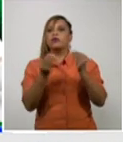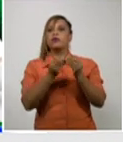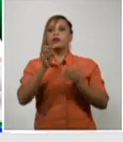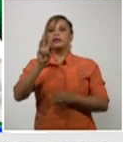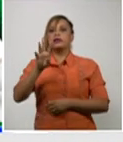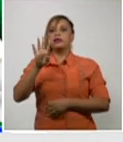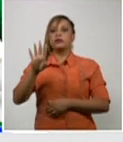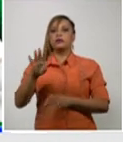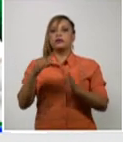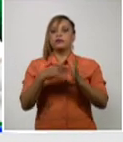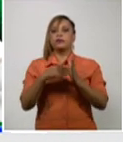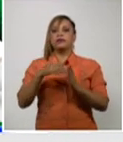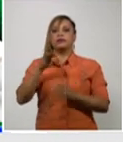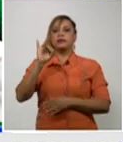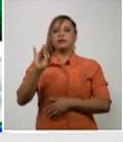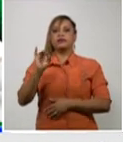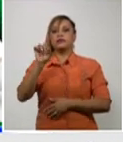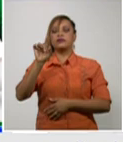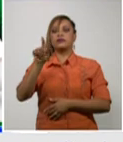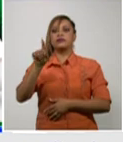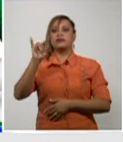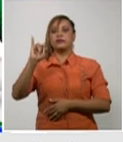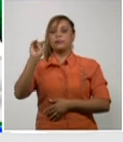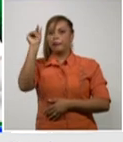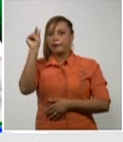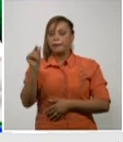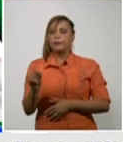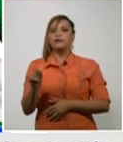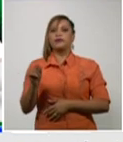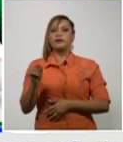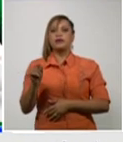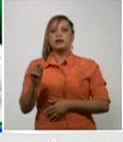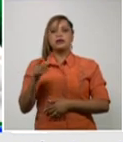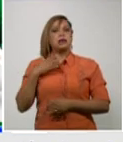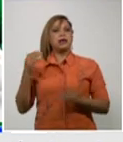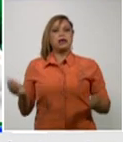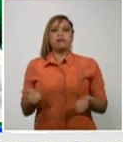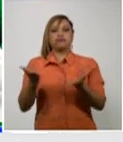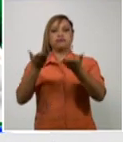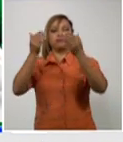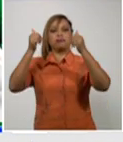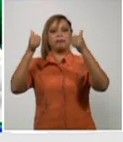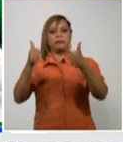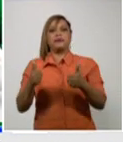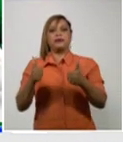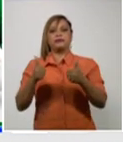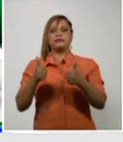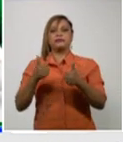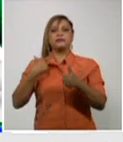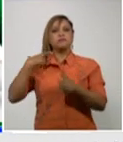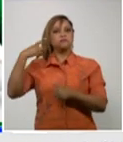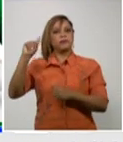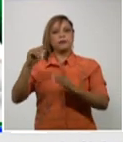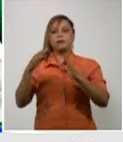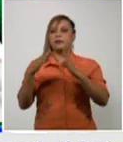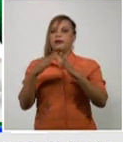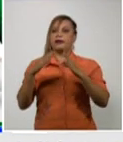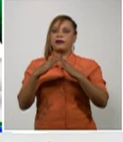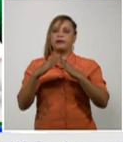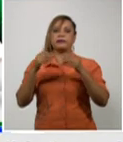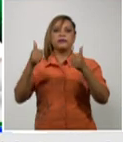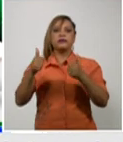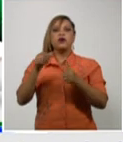.716 pacientes que se han recuperado de la enfermedad estamos hablando del 86